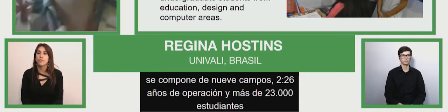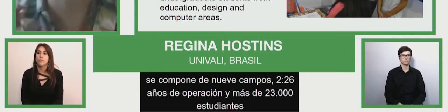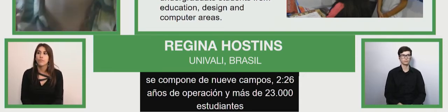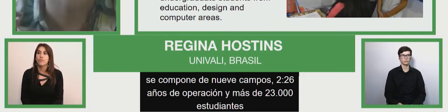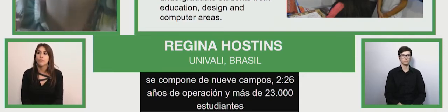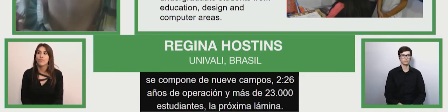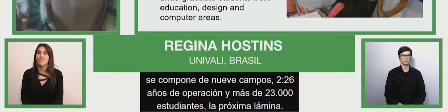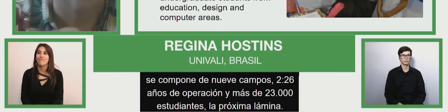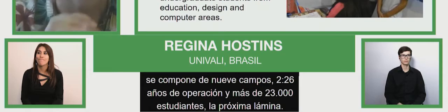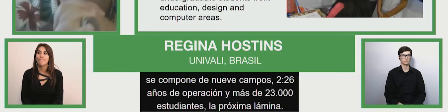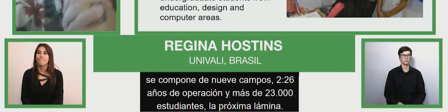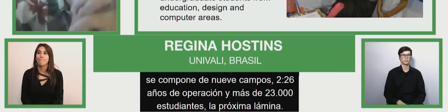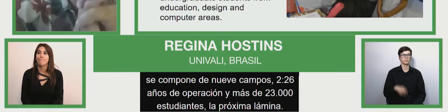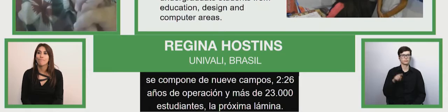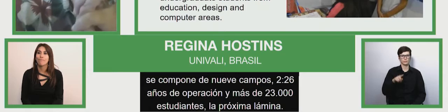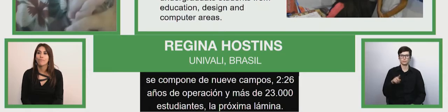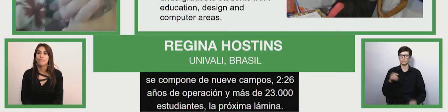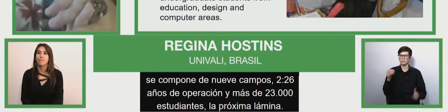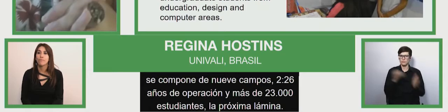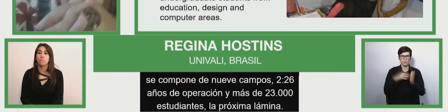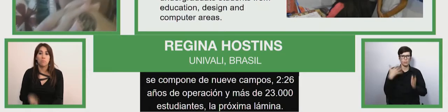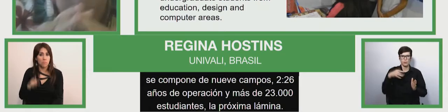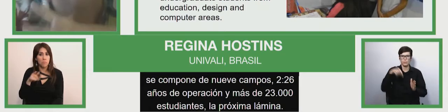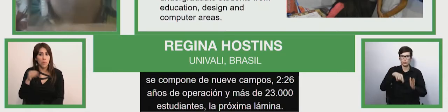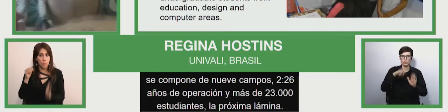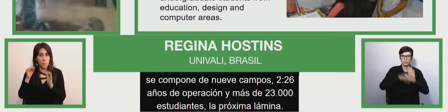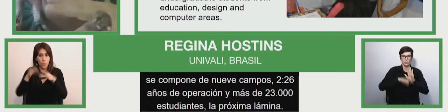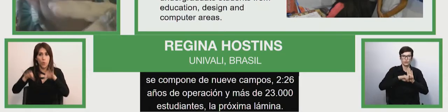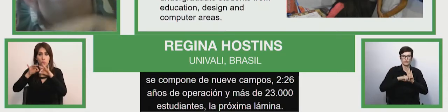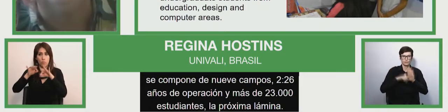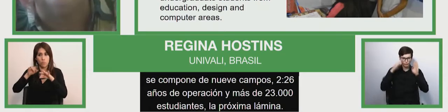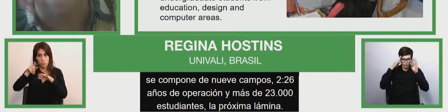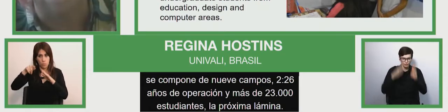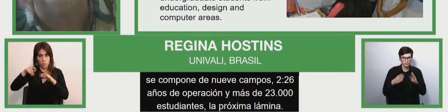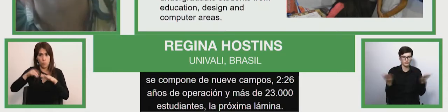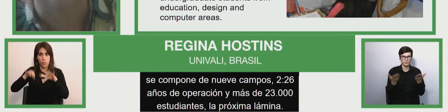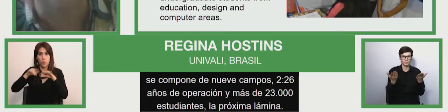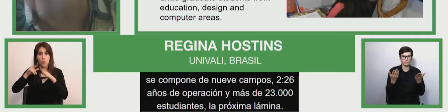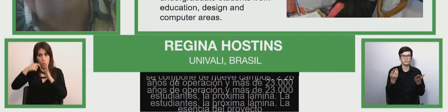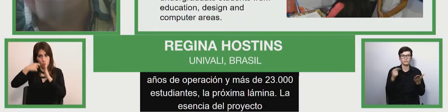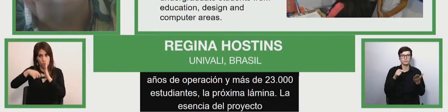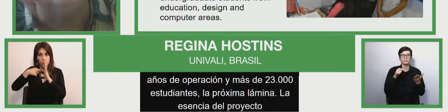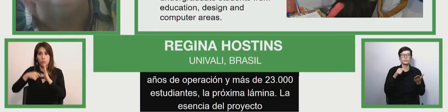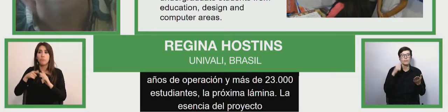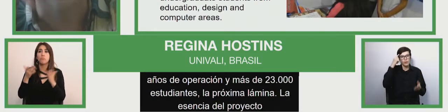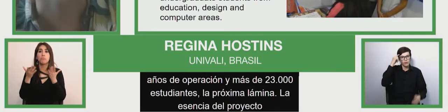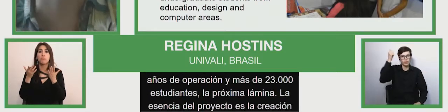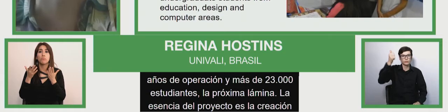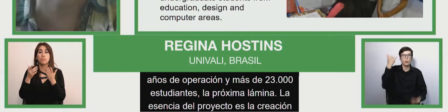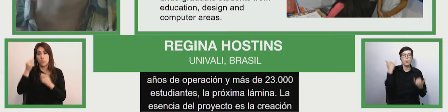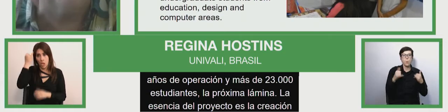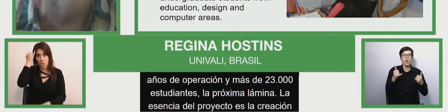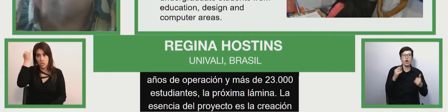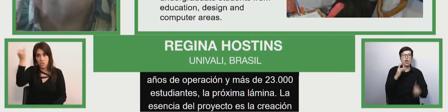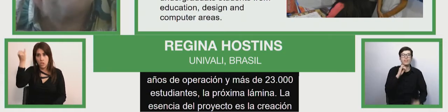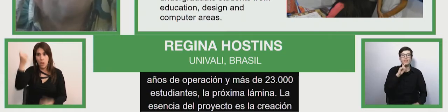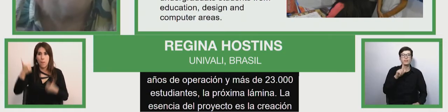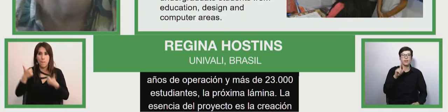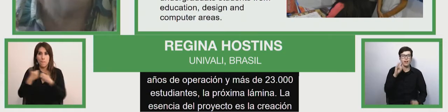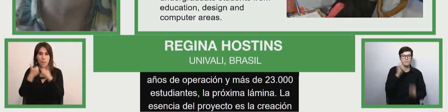La esencia del proyecto es la creación de juegos digitales por los niños